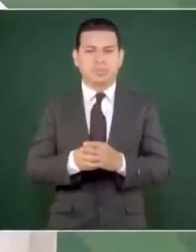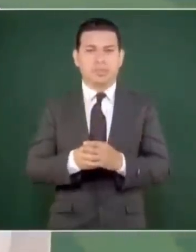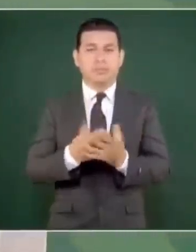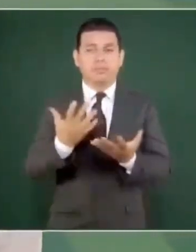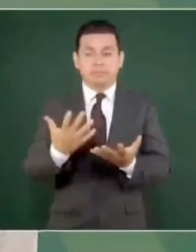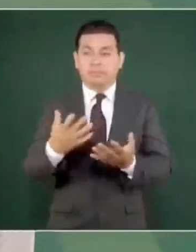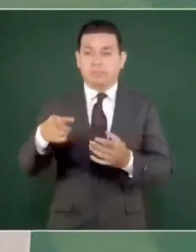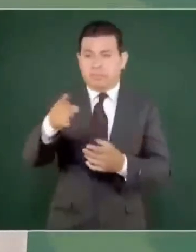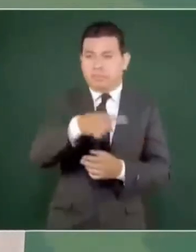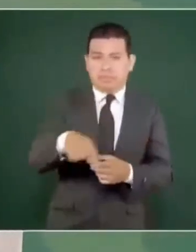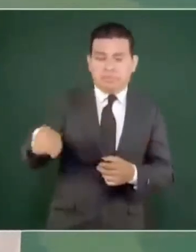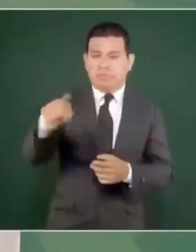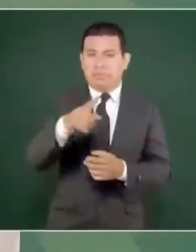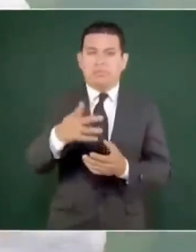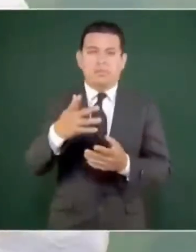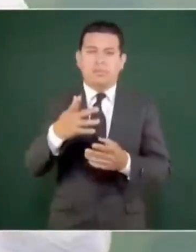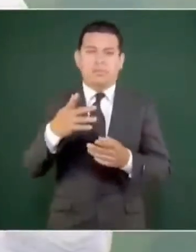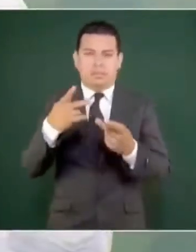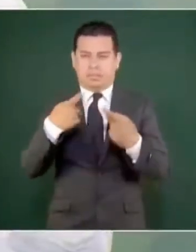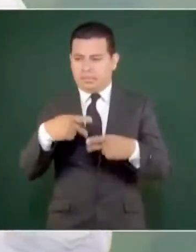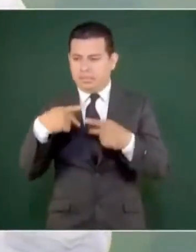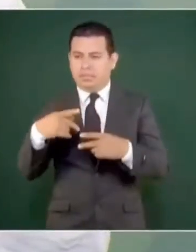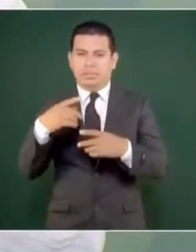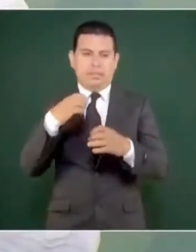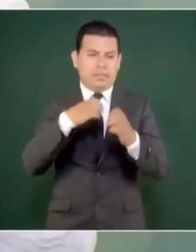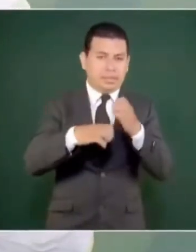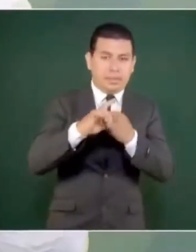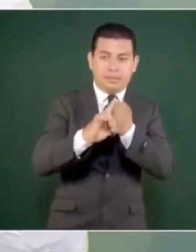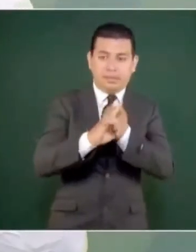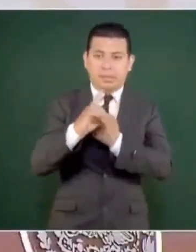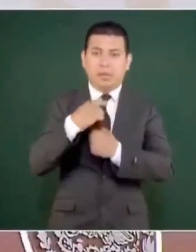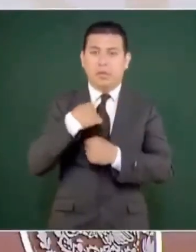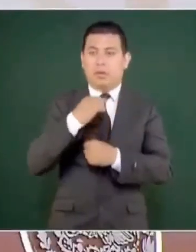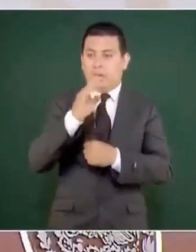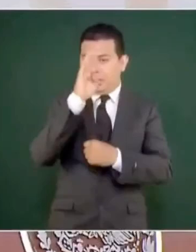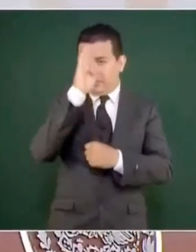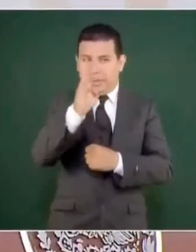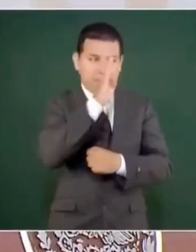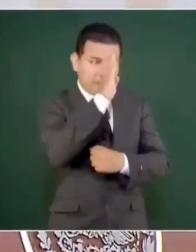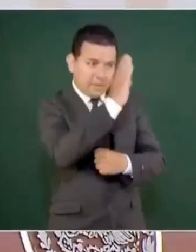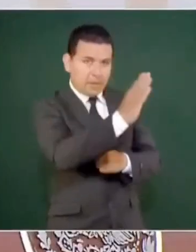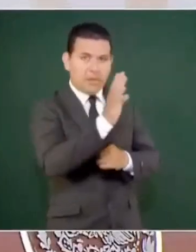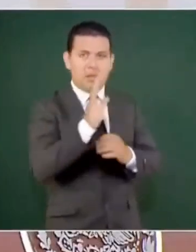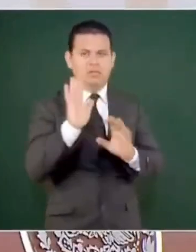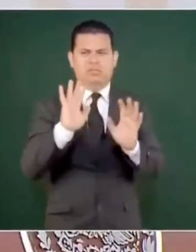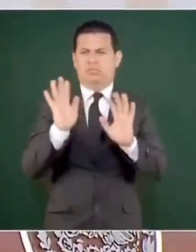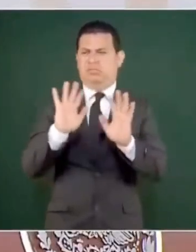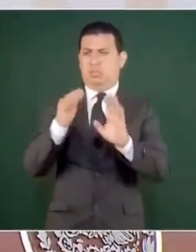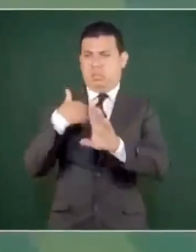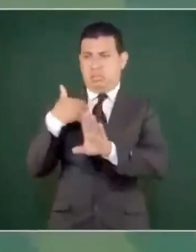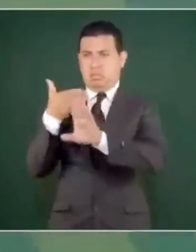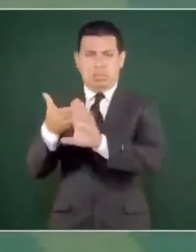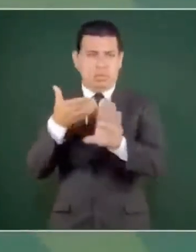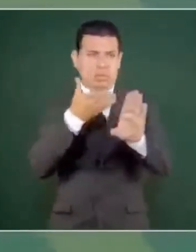problema personal. El Reforma hoy